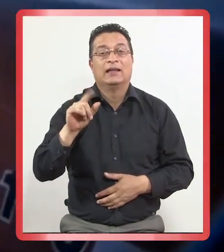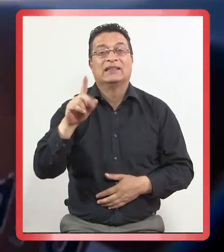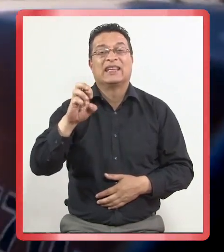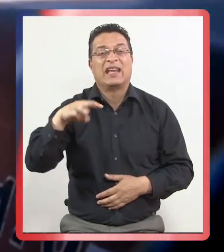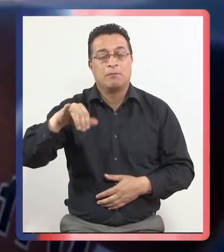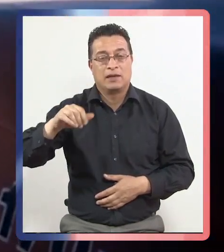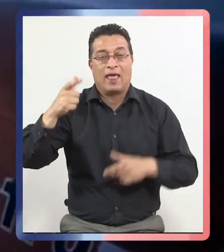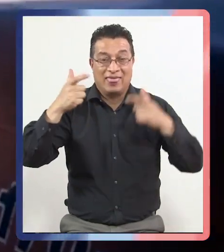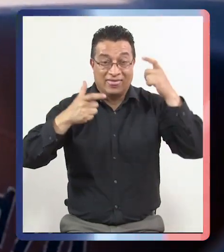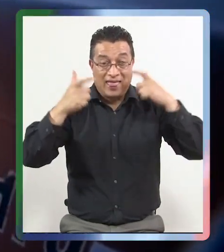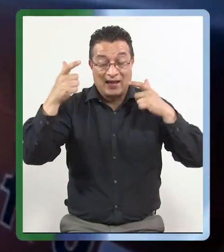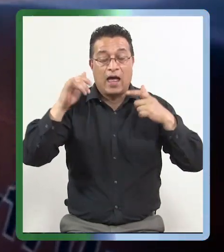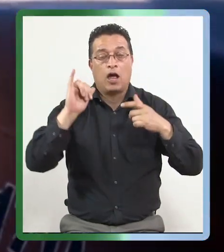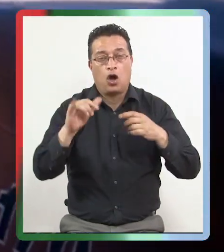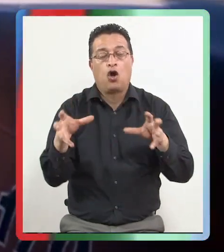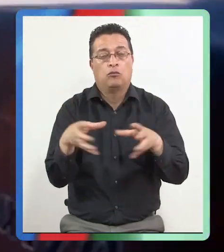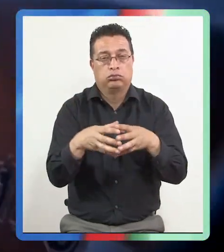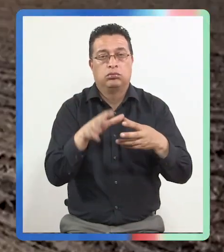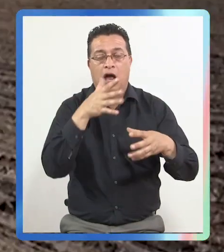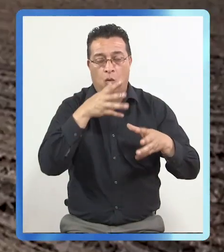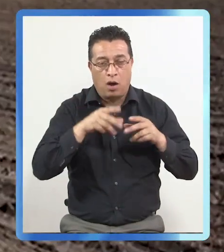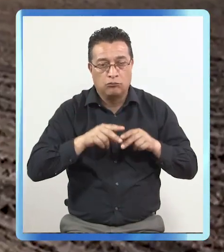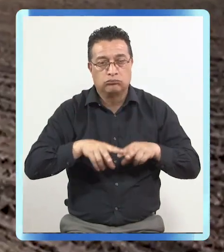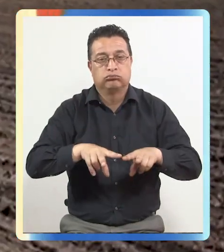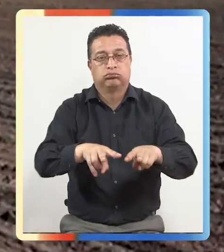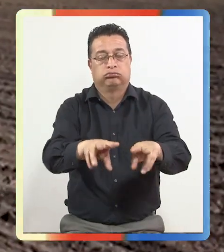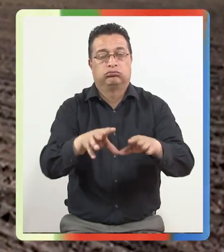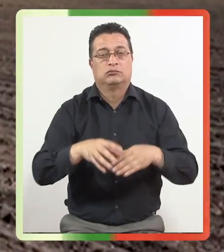Agricultura en Talca o bien a sus organizaciones de regantes.